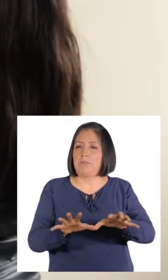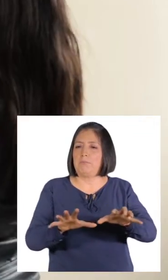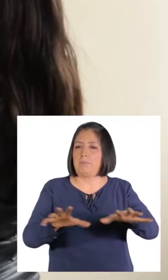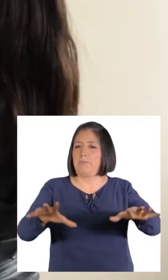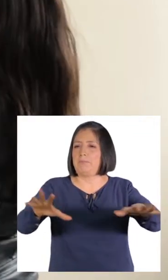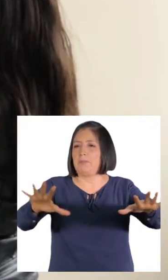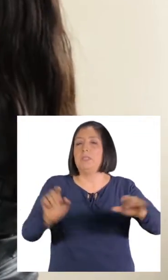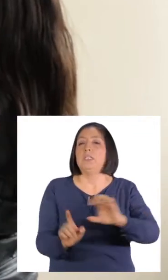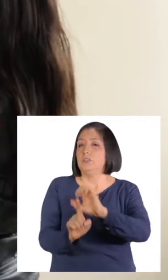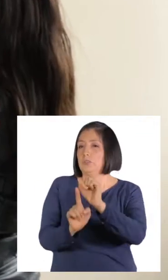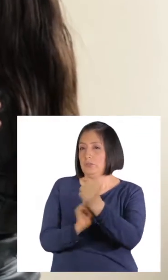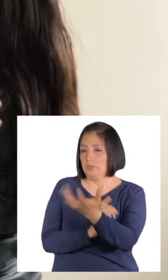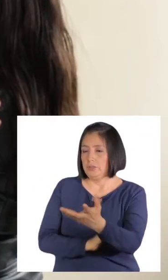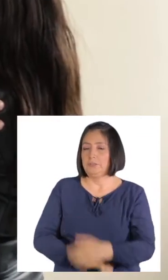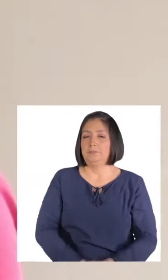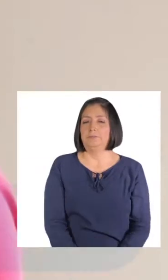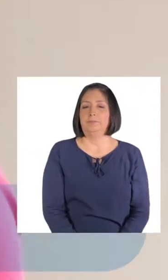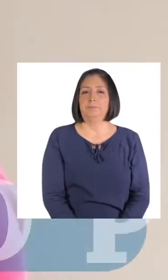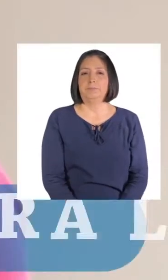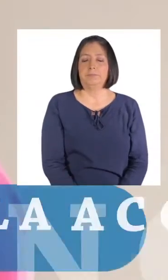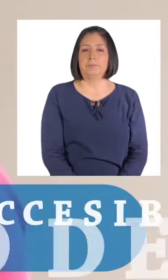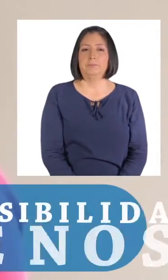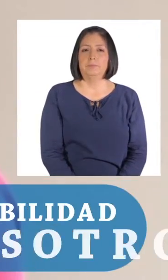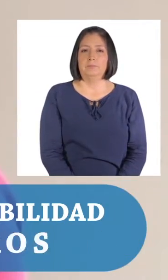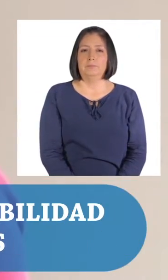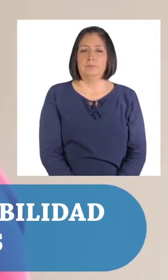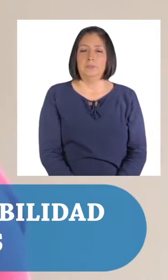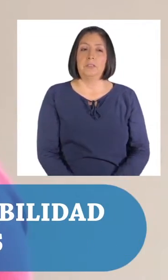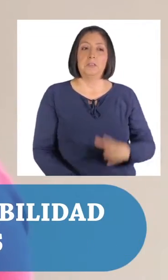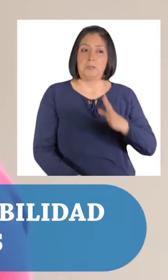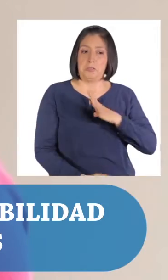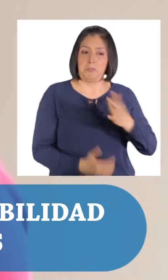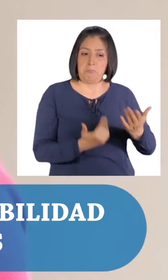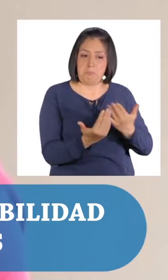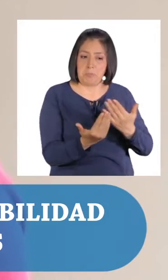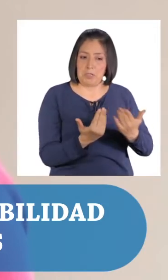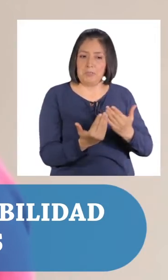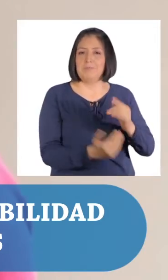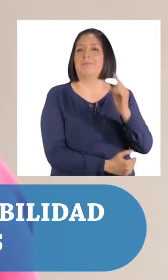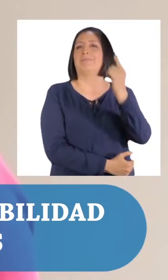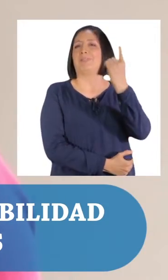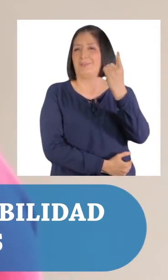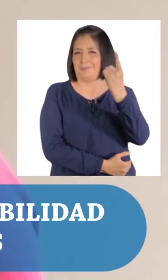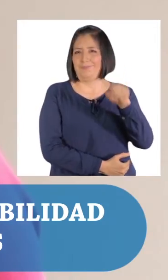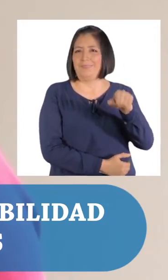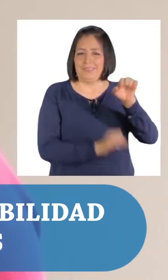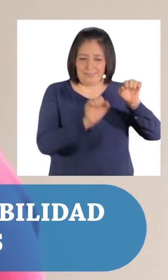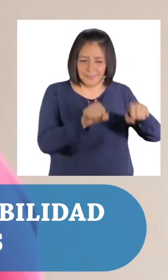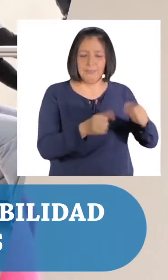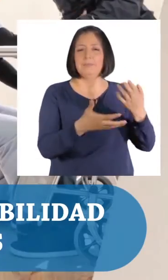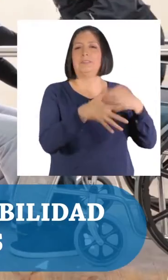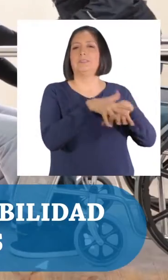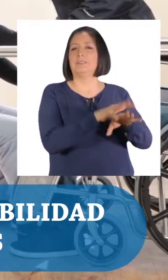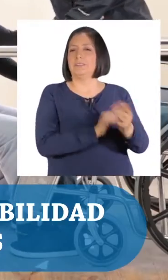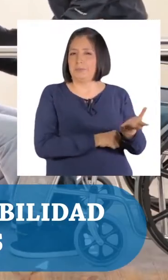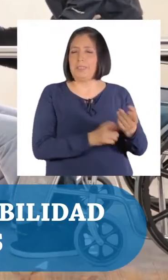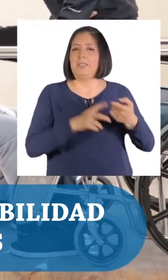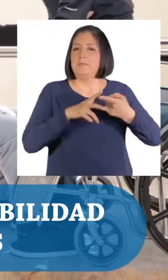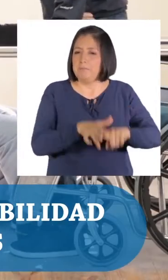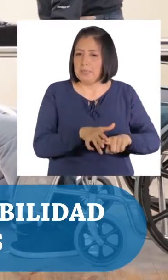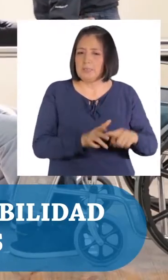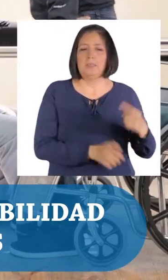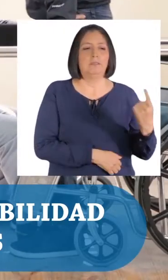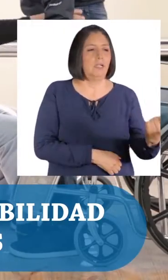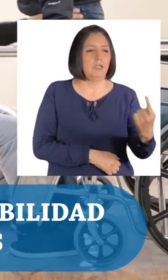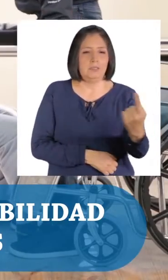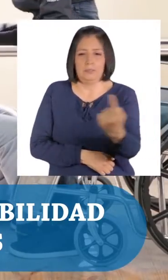ámbitos de la sociedad. El buen trato es el primer paso para la accesibilidad y comienza por cada